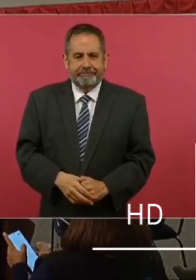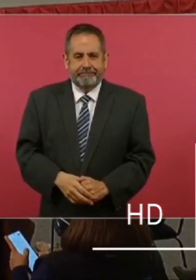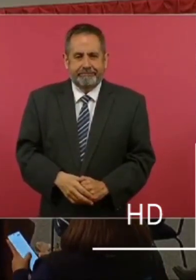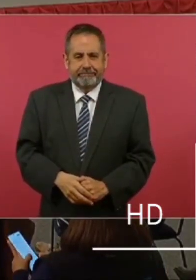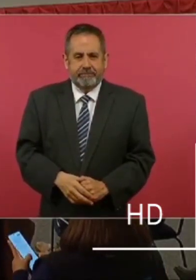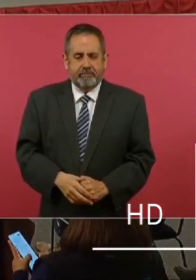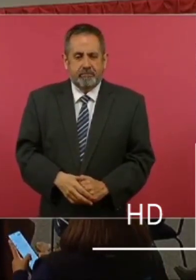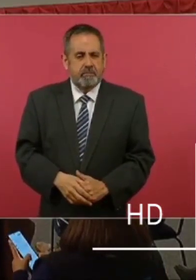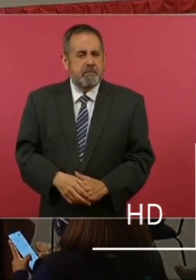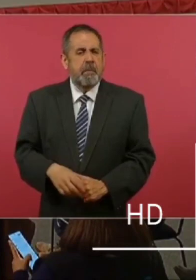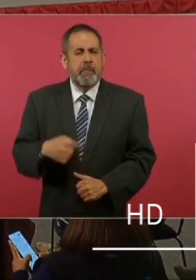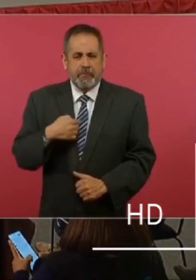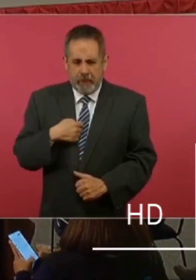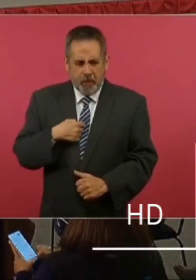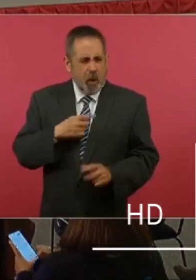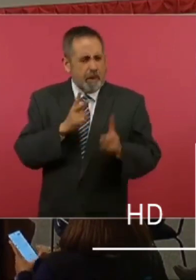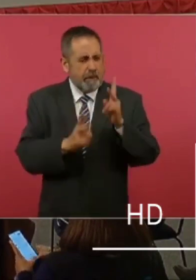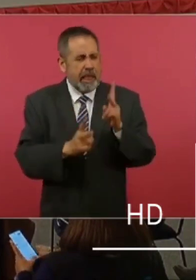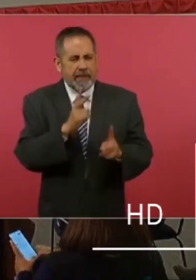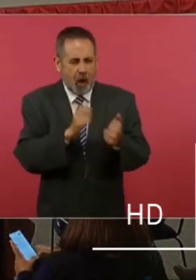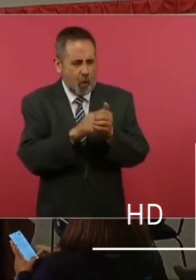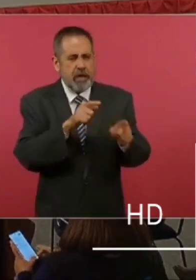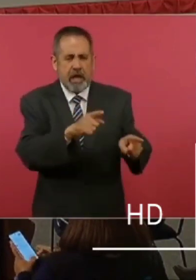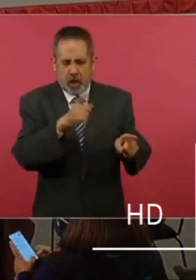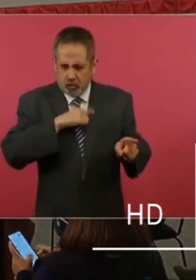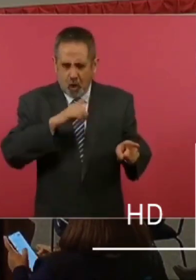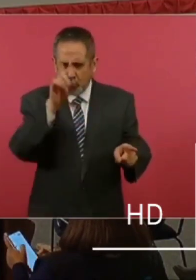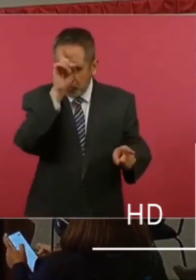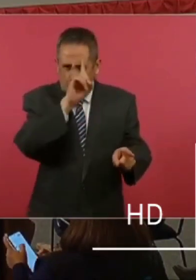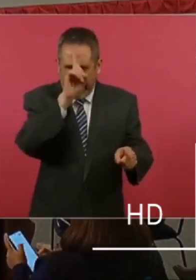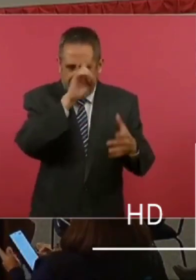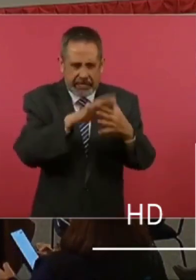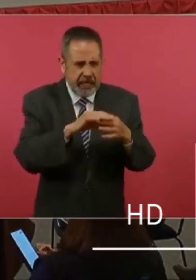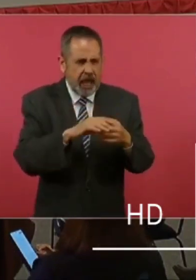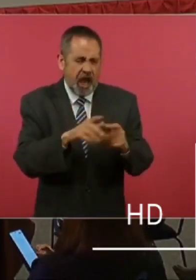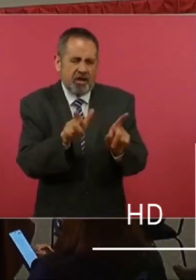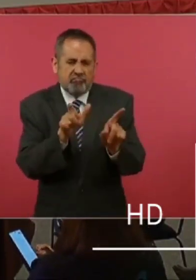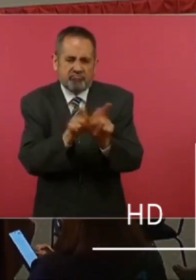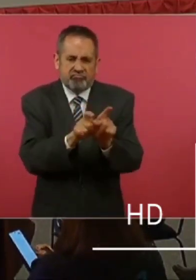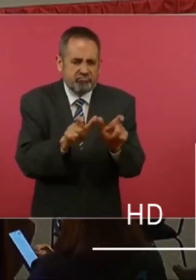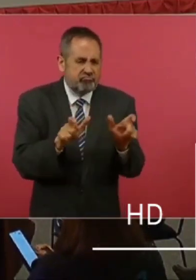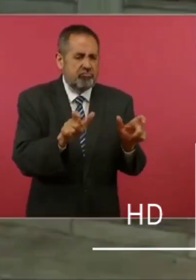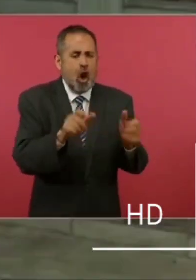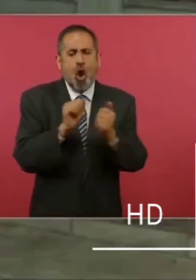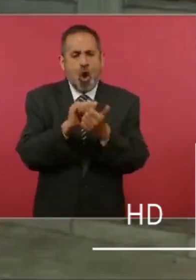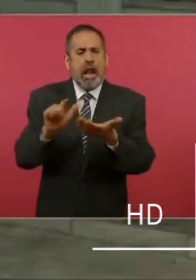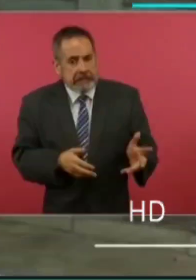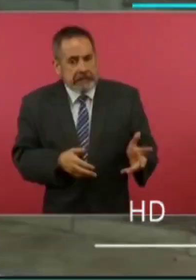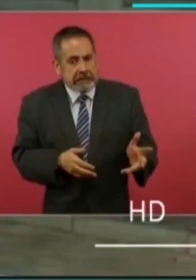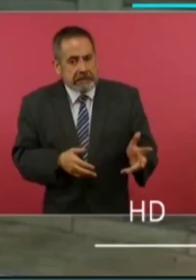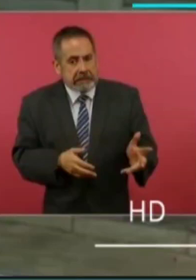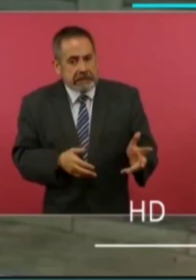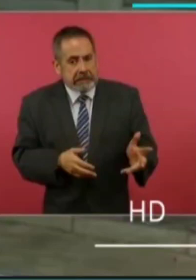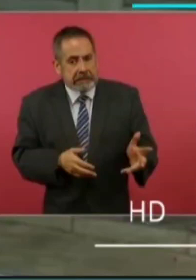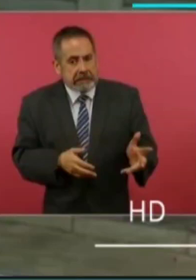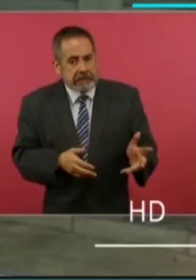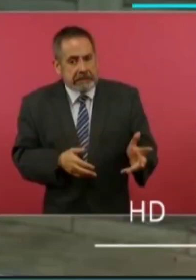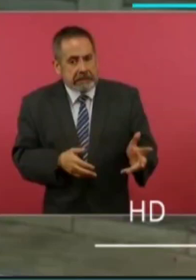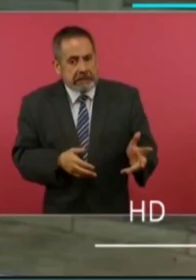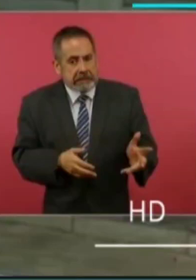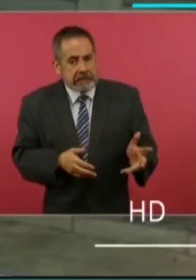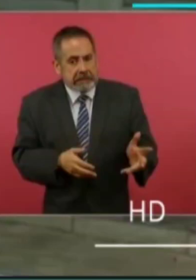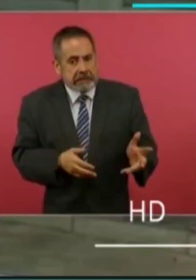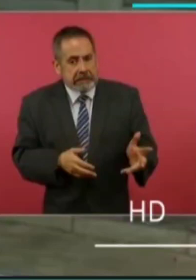Yo he hablado con ella y le he sugerido ya de plano, no solo protegerla legalmente, que lo vamos a hacer y la vamos a acompañar,